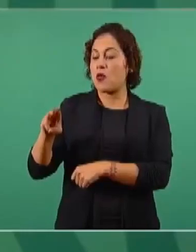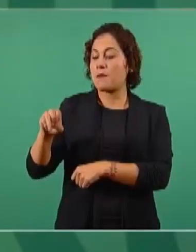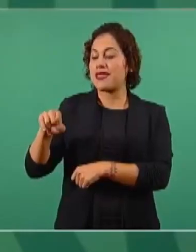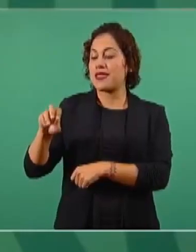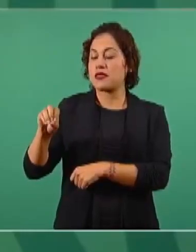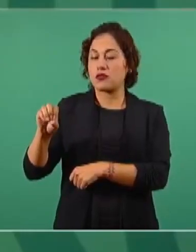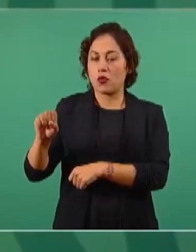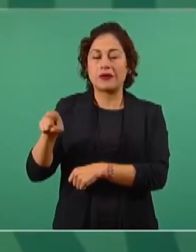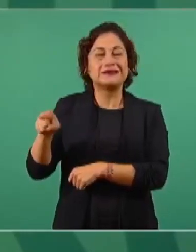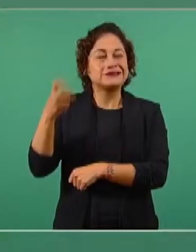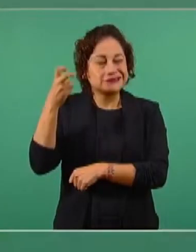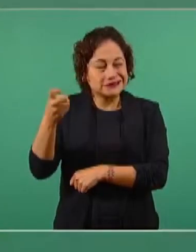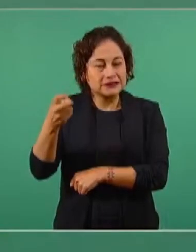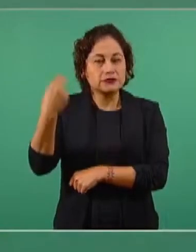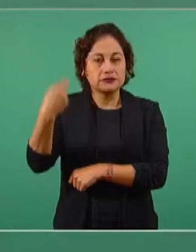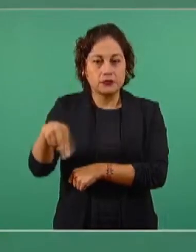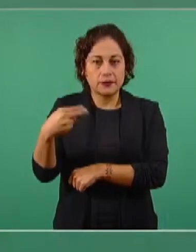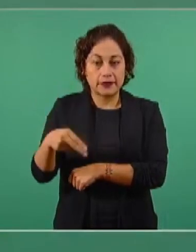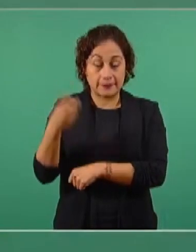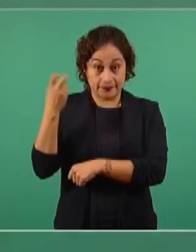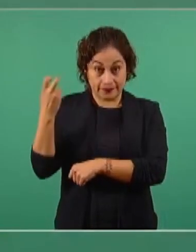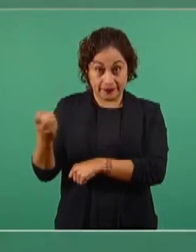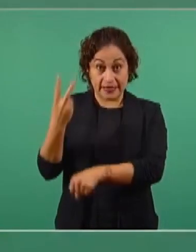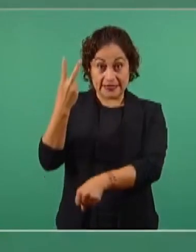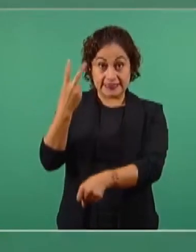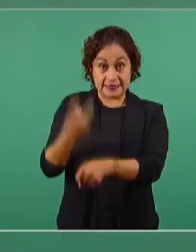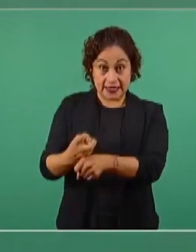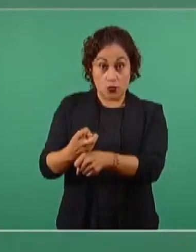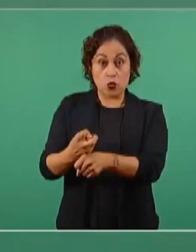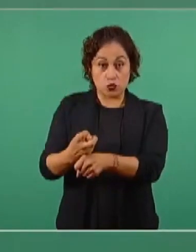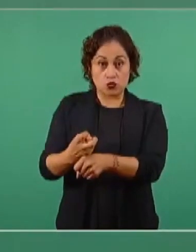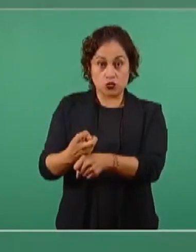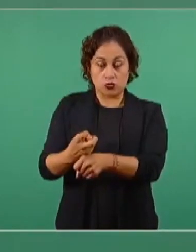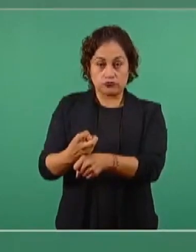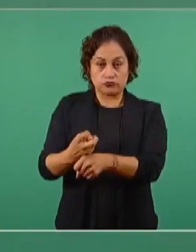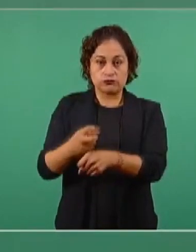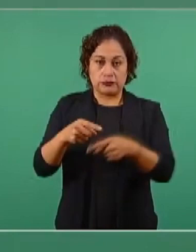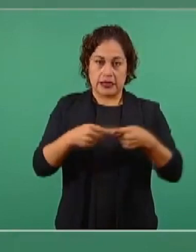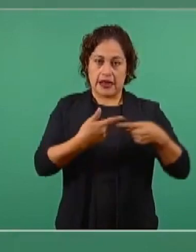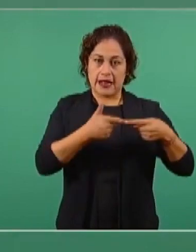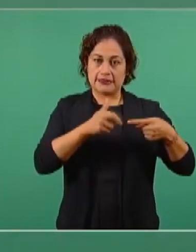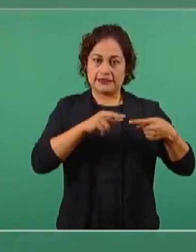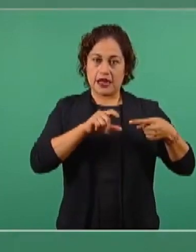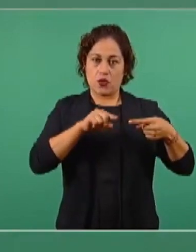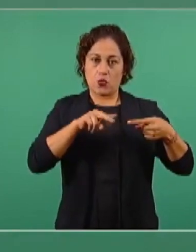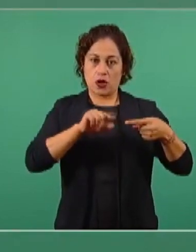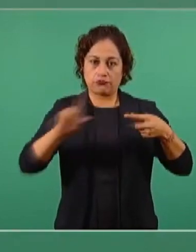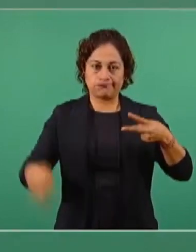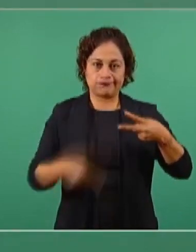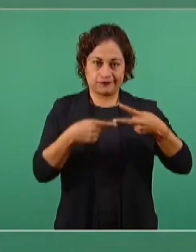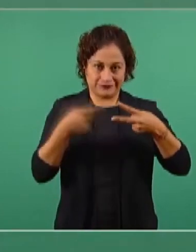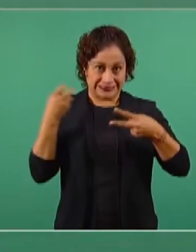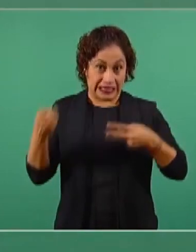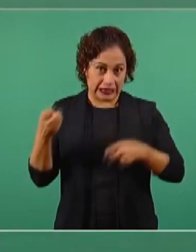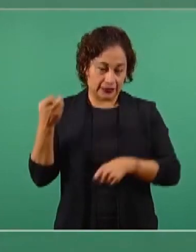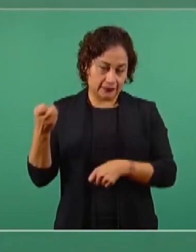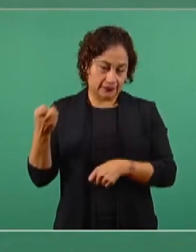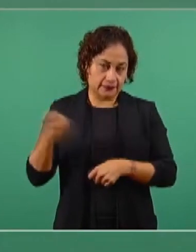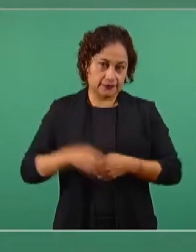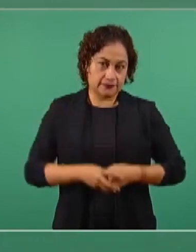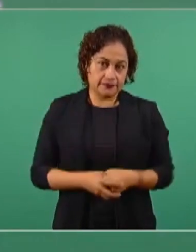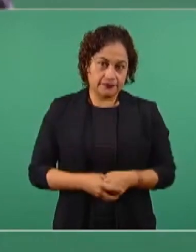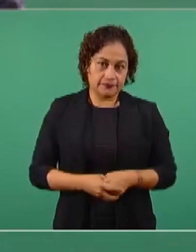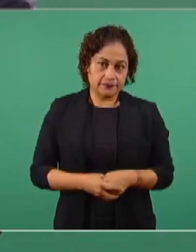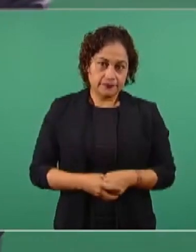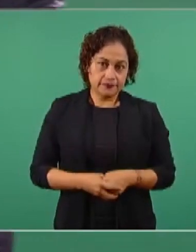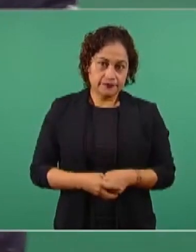Era el segundo de García Luna y